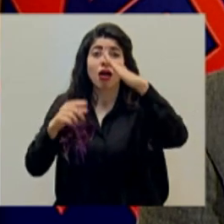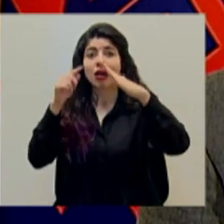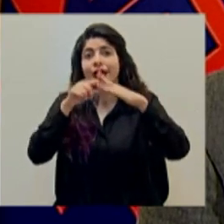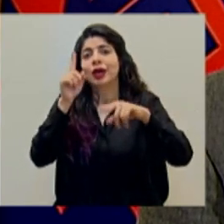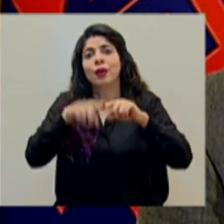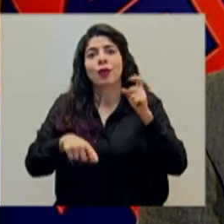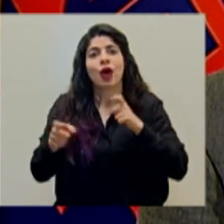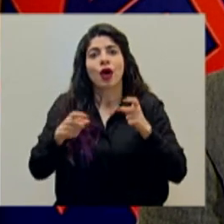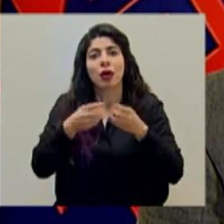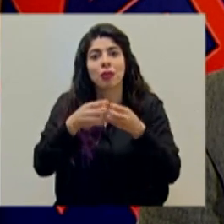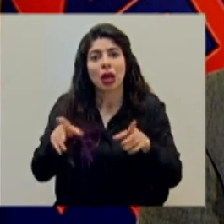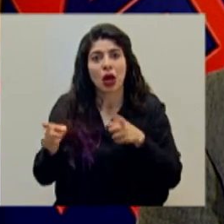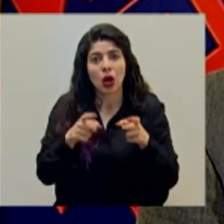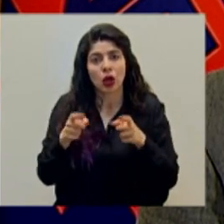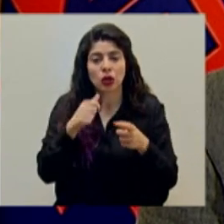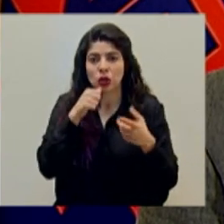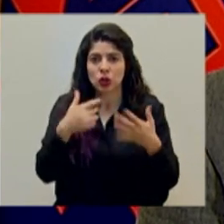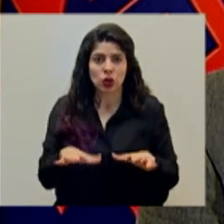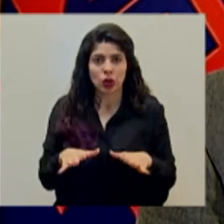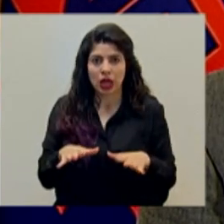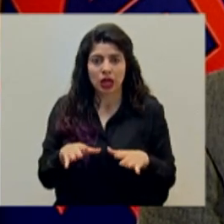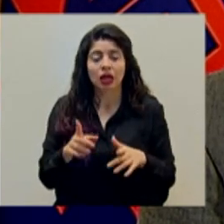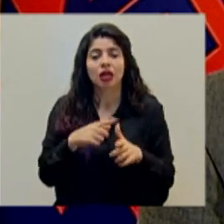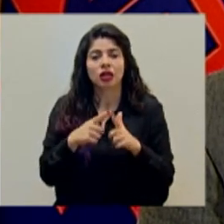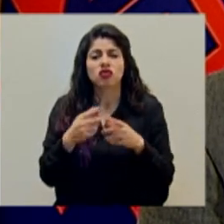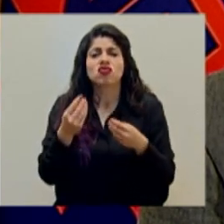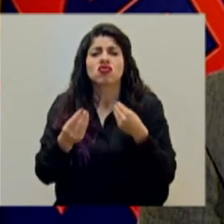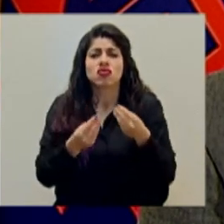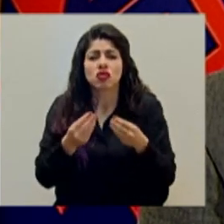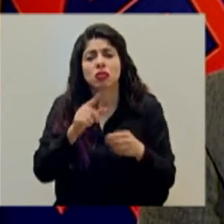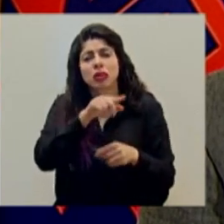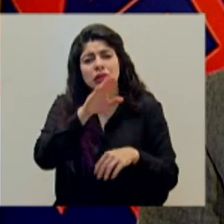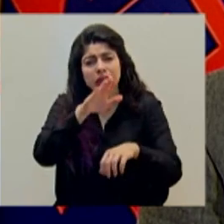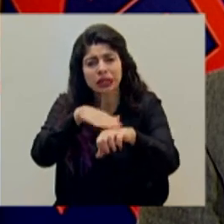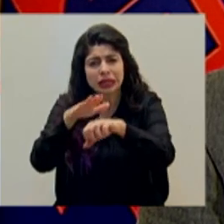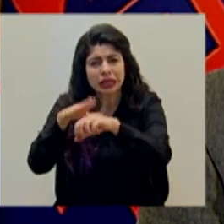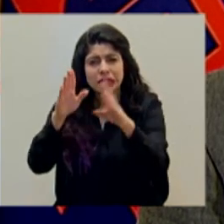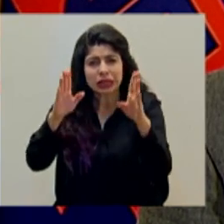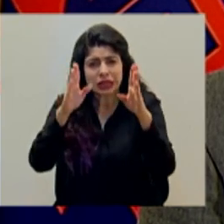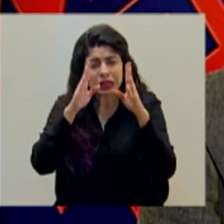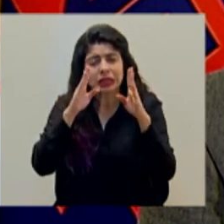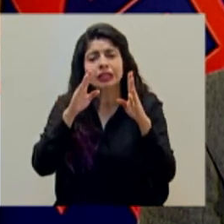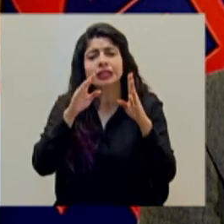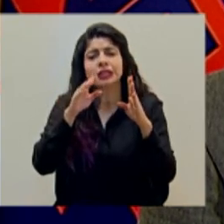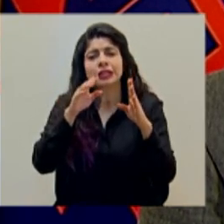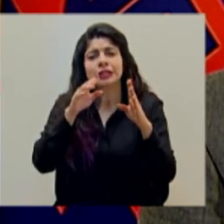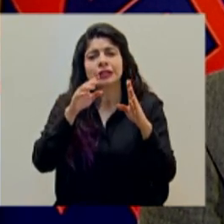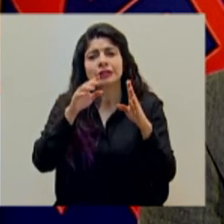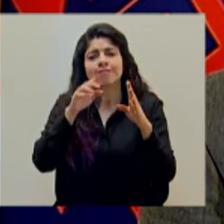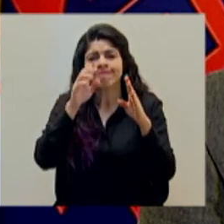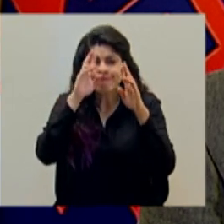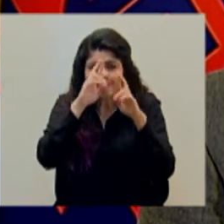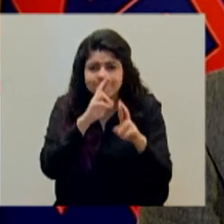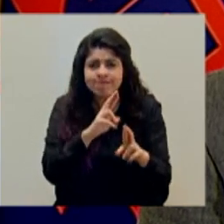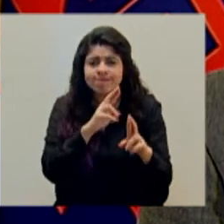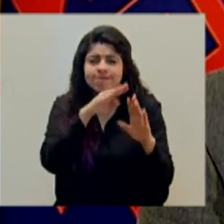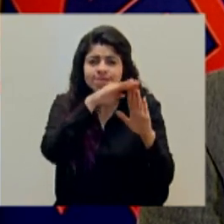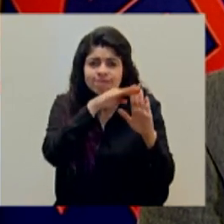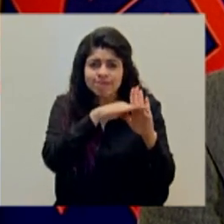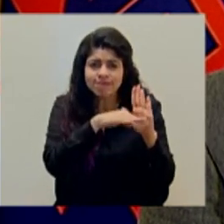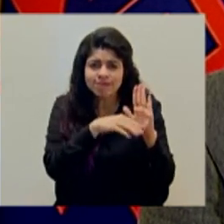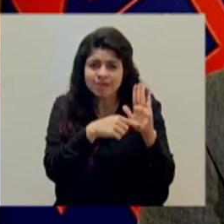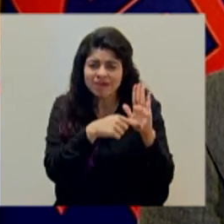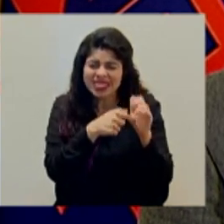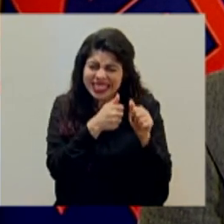controlar. Realmente, el llamado es a seguir, realmente, a acatar las medidas en